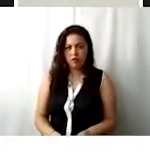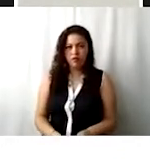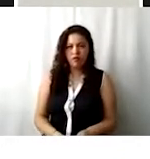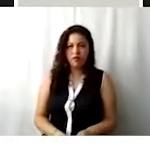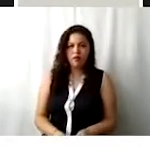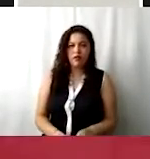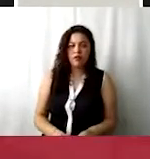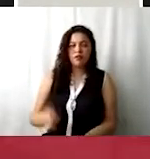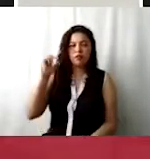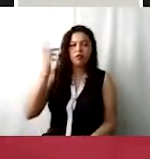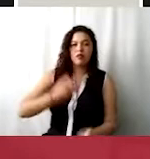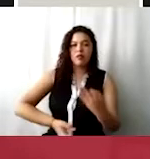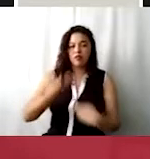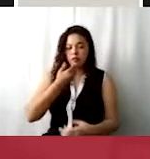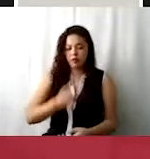hasta aquí.